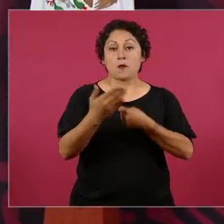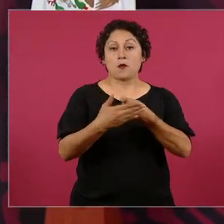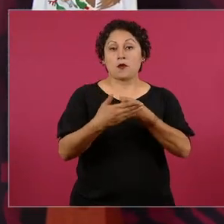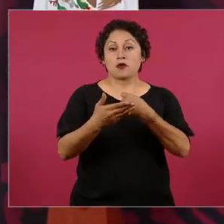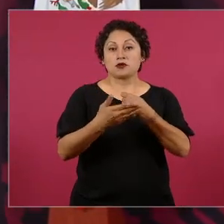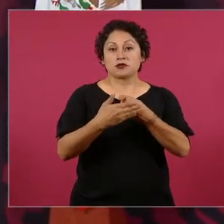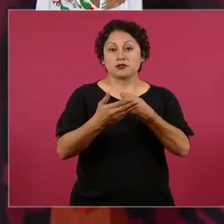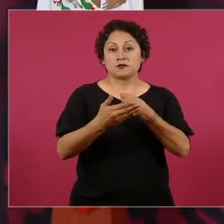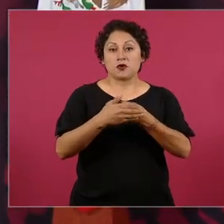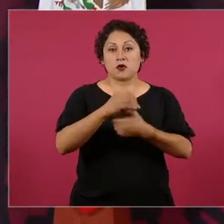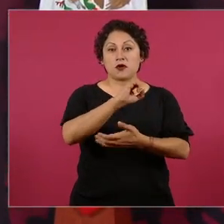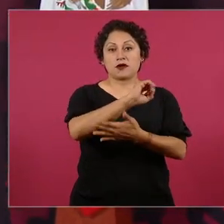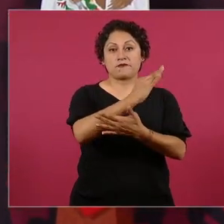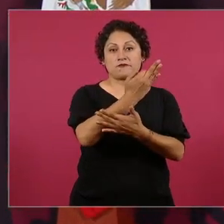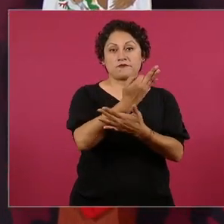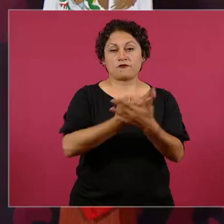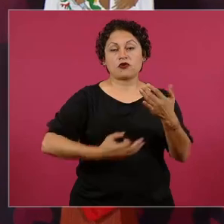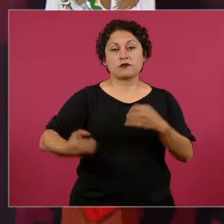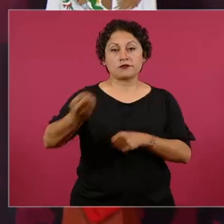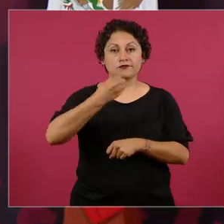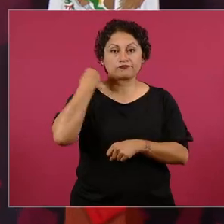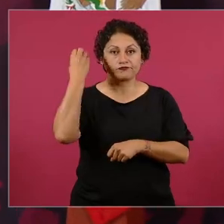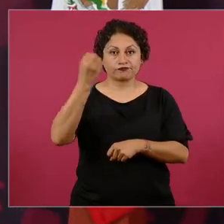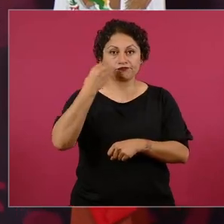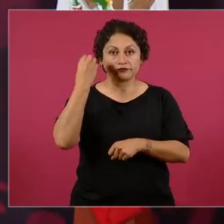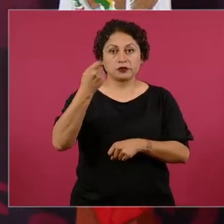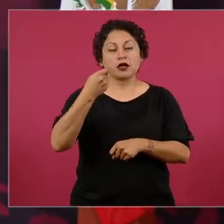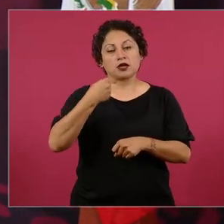lo hicimos entre todos.